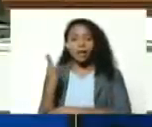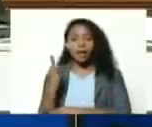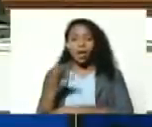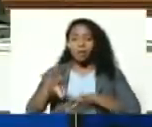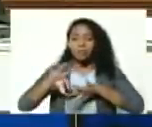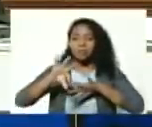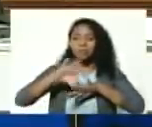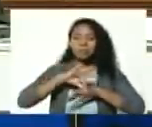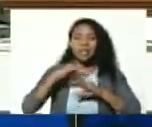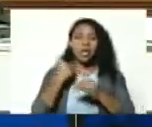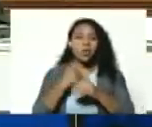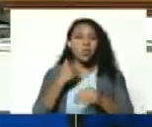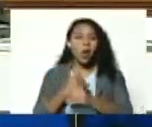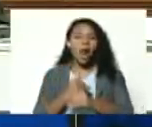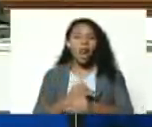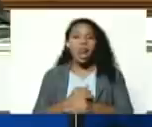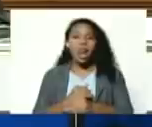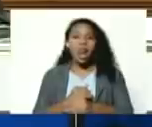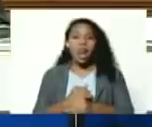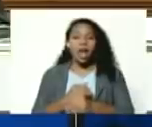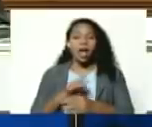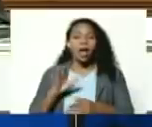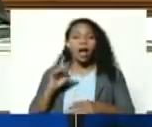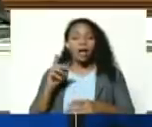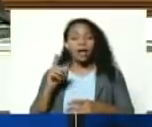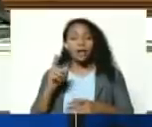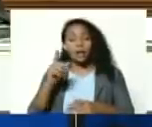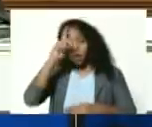anillo al dedo pues reivindicar a los libertadores